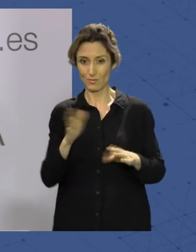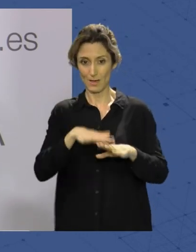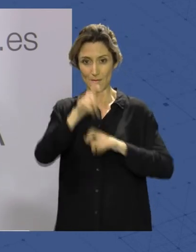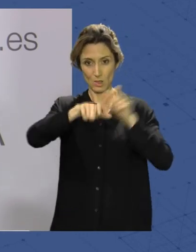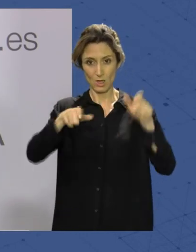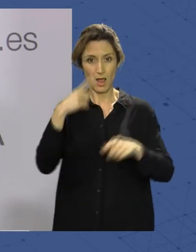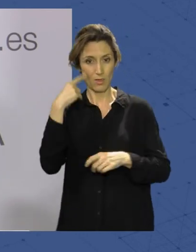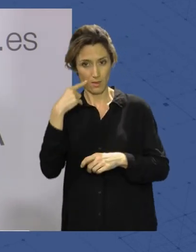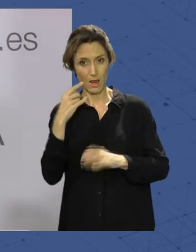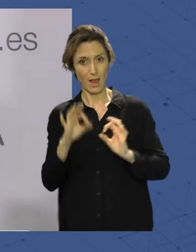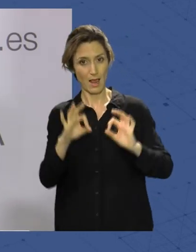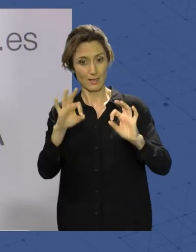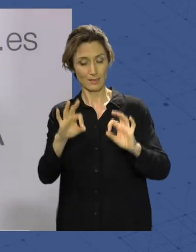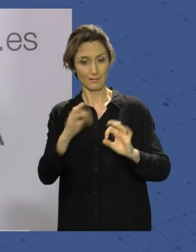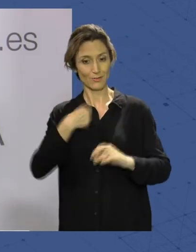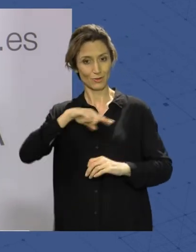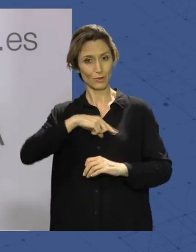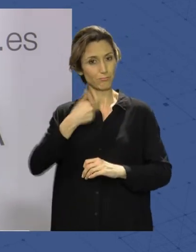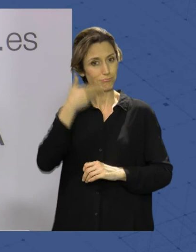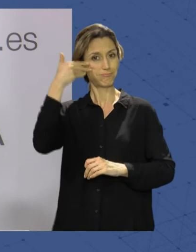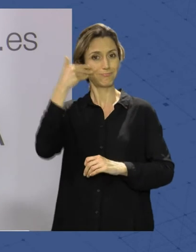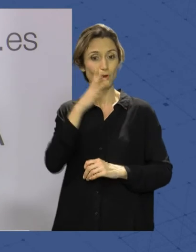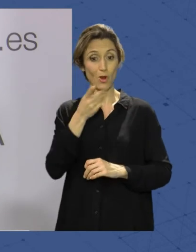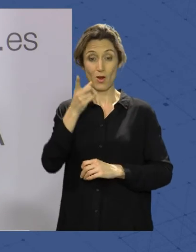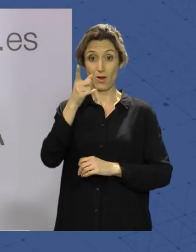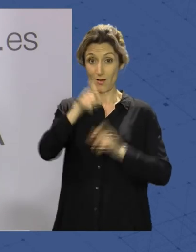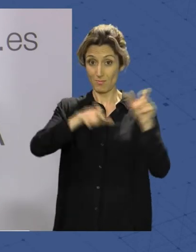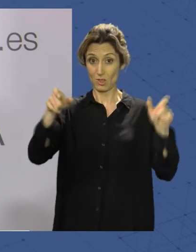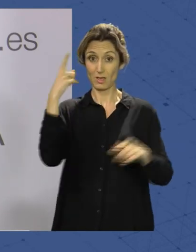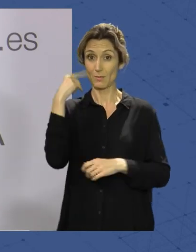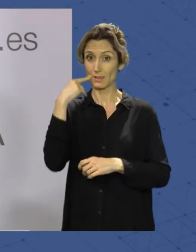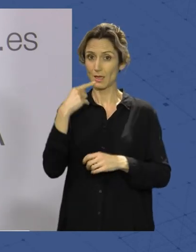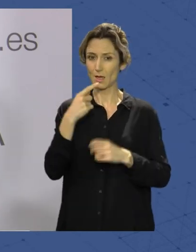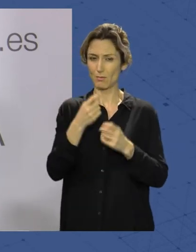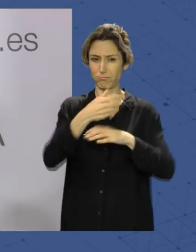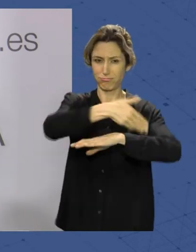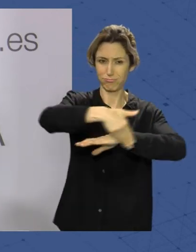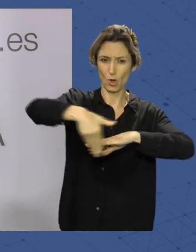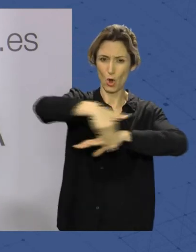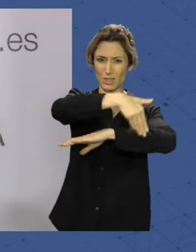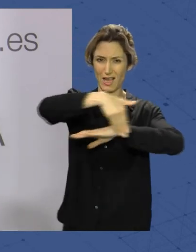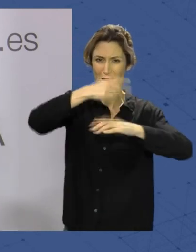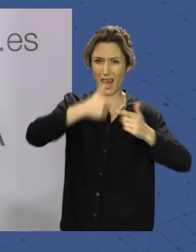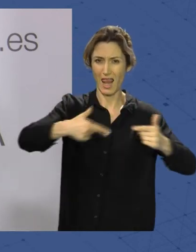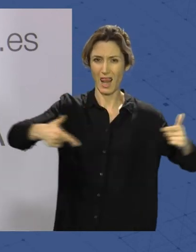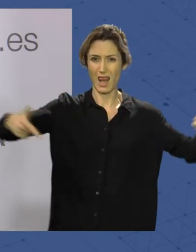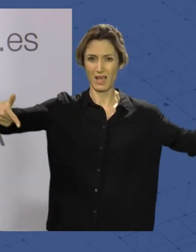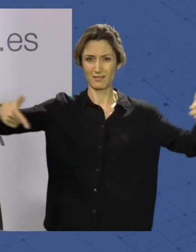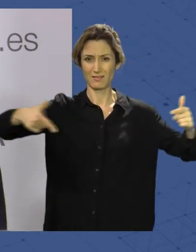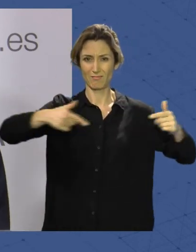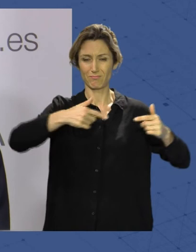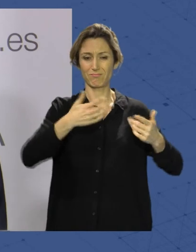Tenemos el gran privilegio de que los almerienses tenemos un buen número de kilómetros de costa certificada con